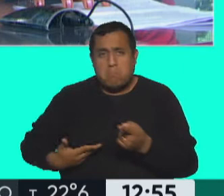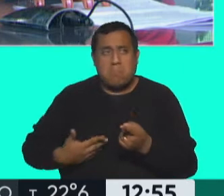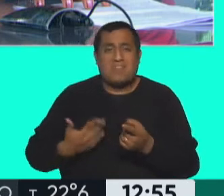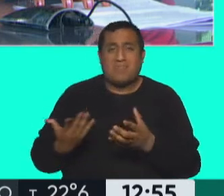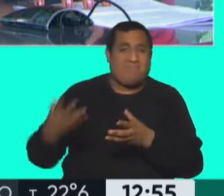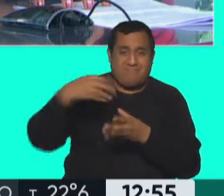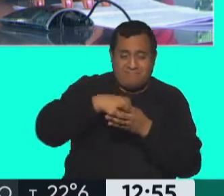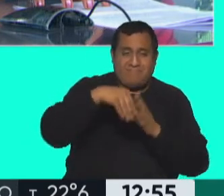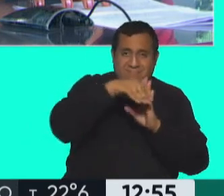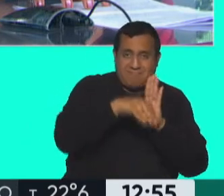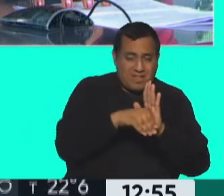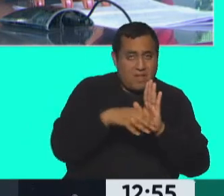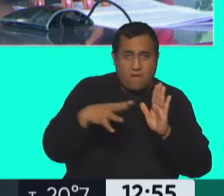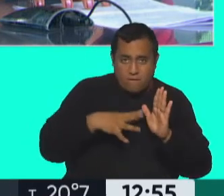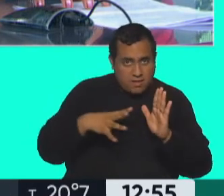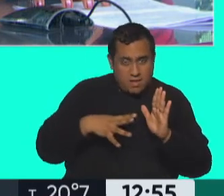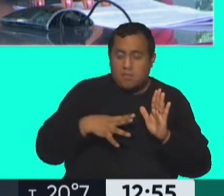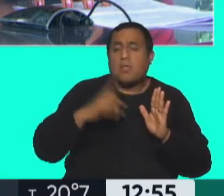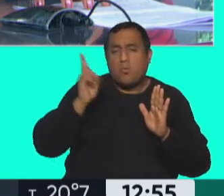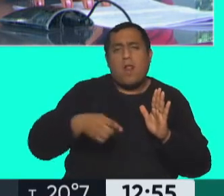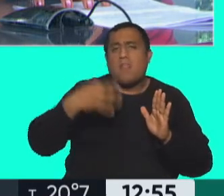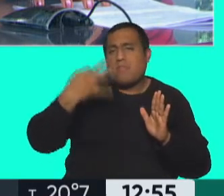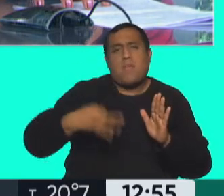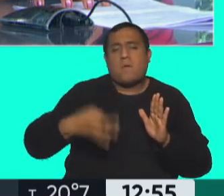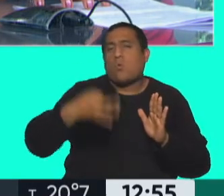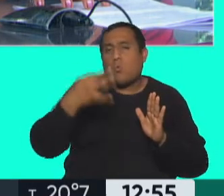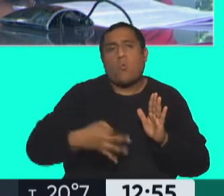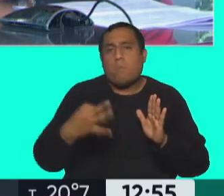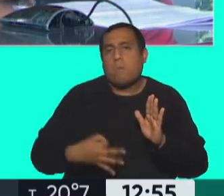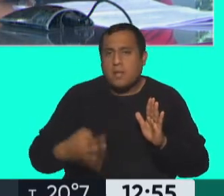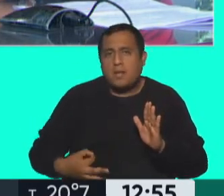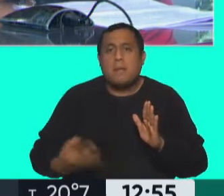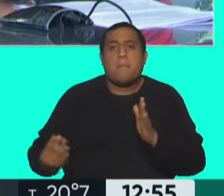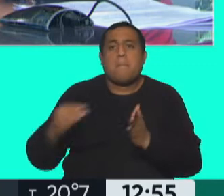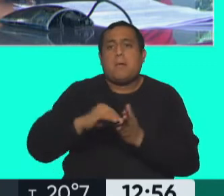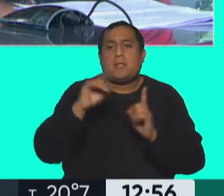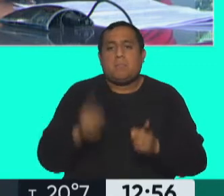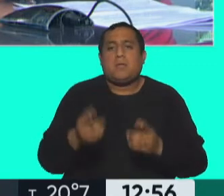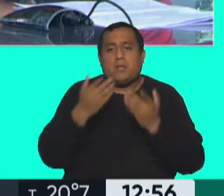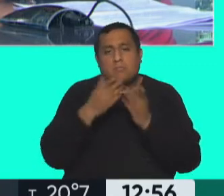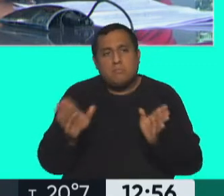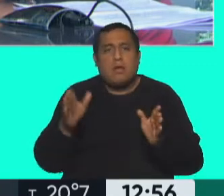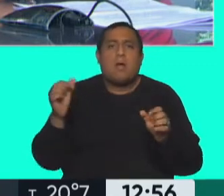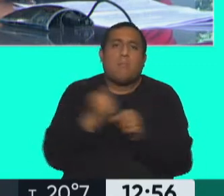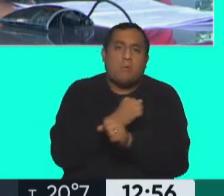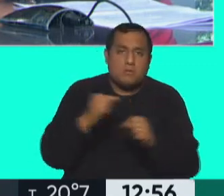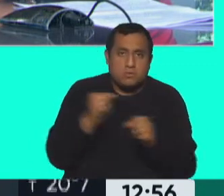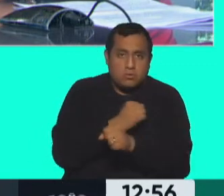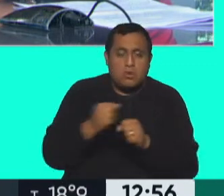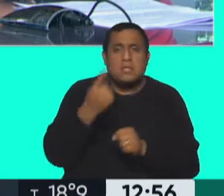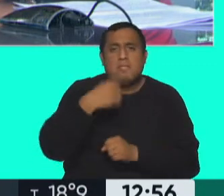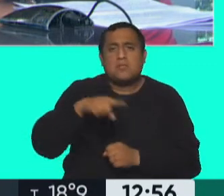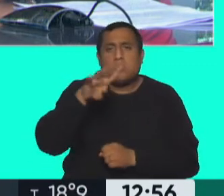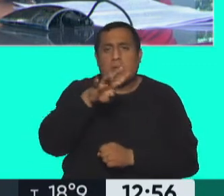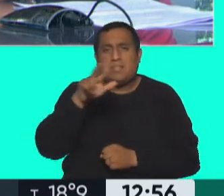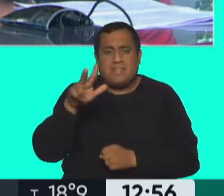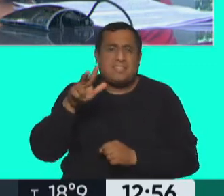ordenamientos internos, deben cumplirse, deben cumplir. Y además ha tenido una amplia aprobación, fueron 143